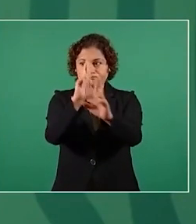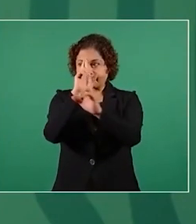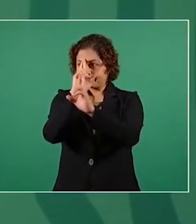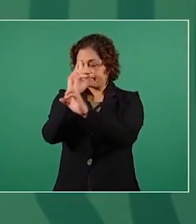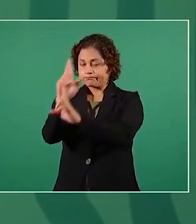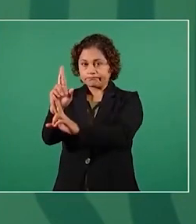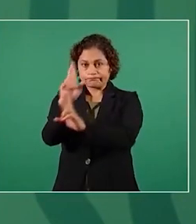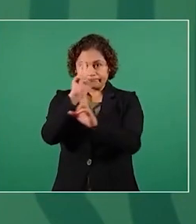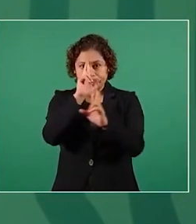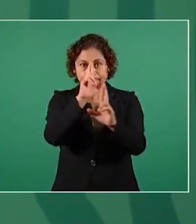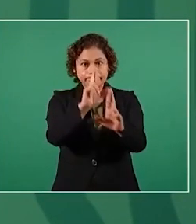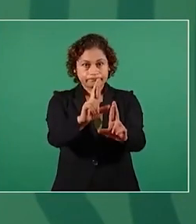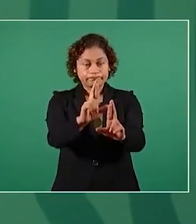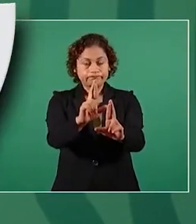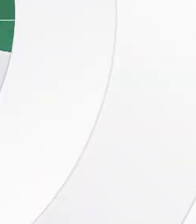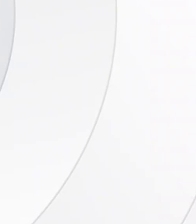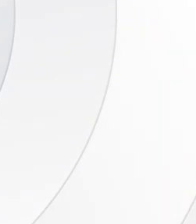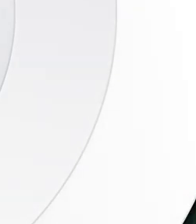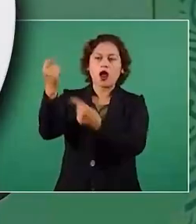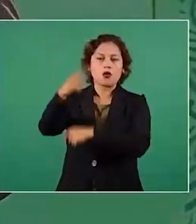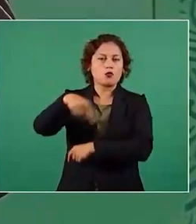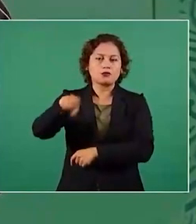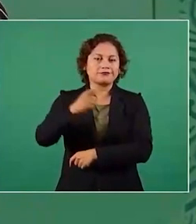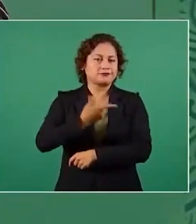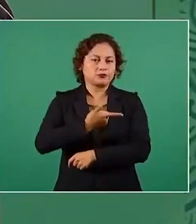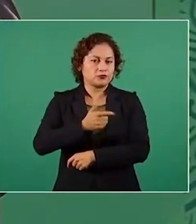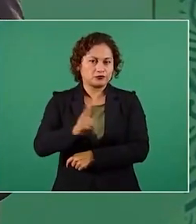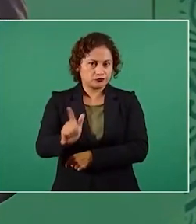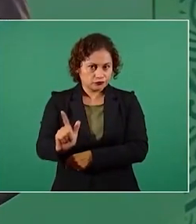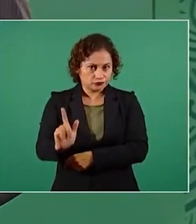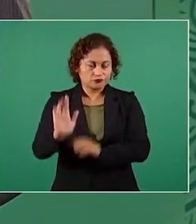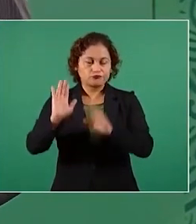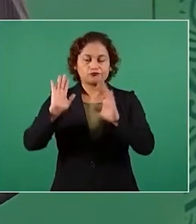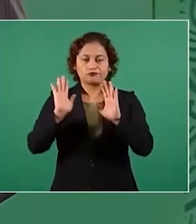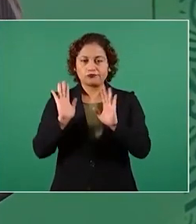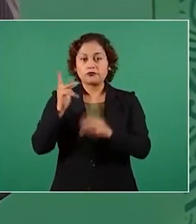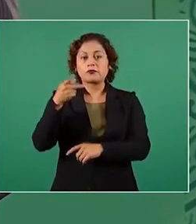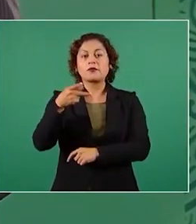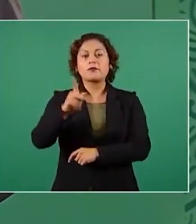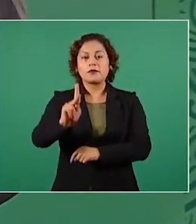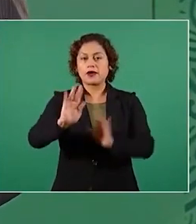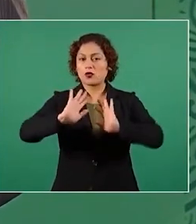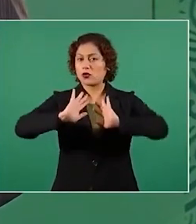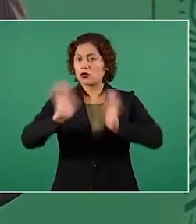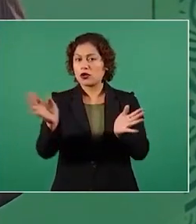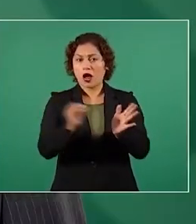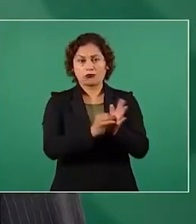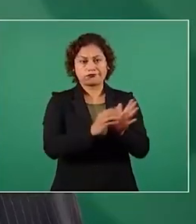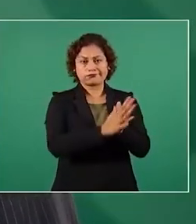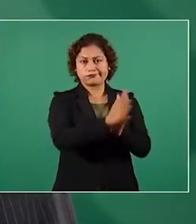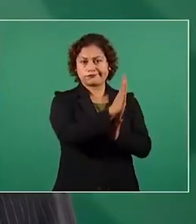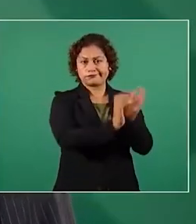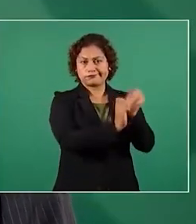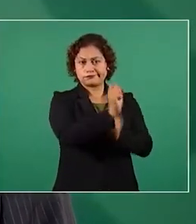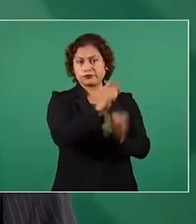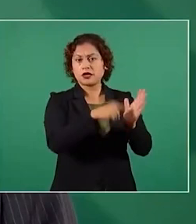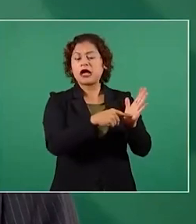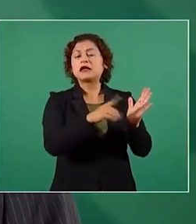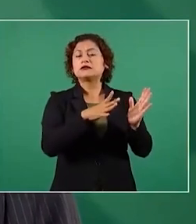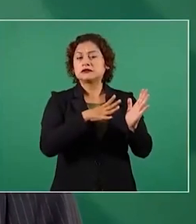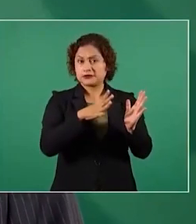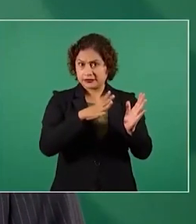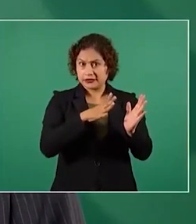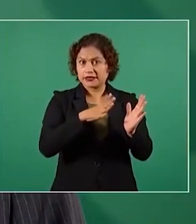a otros poderes pero ya está en la constitución lo que hace falta es